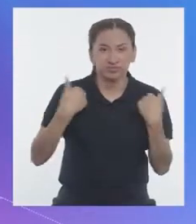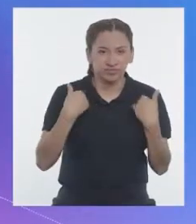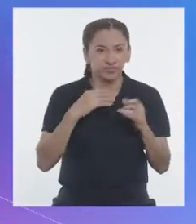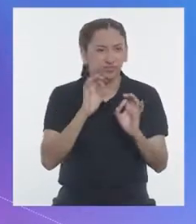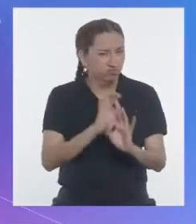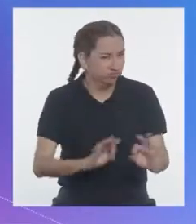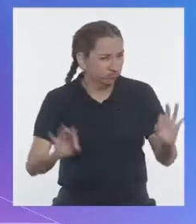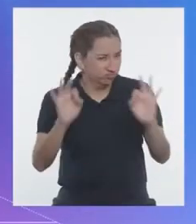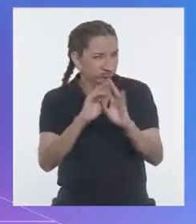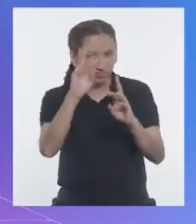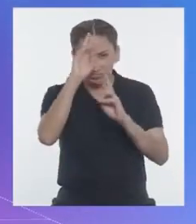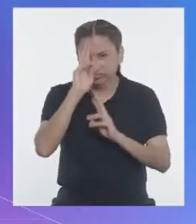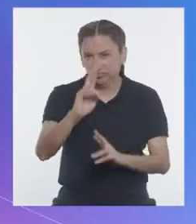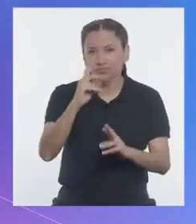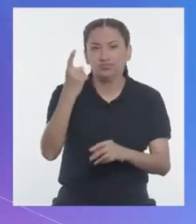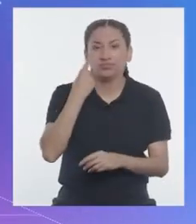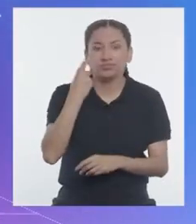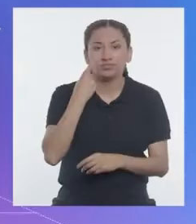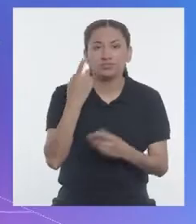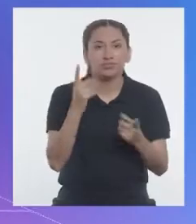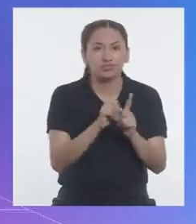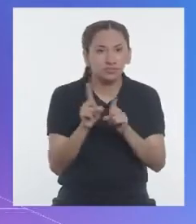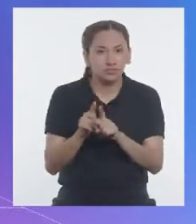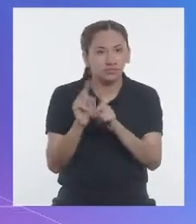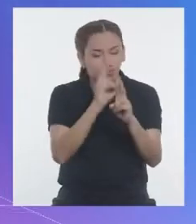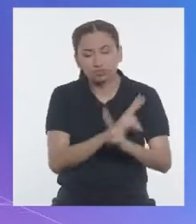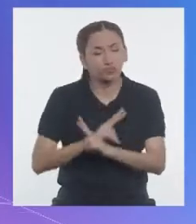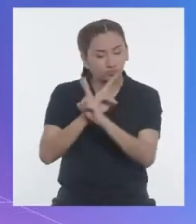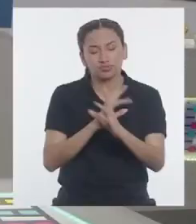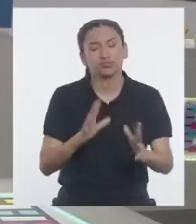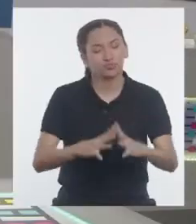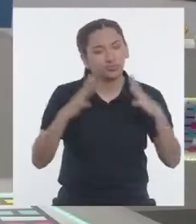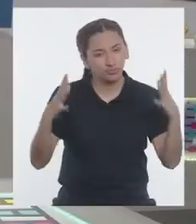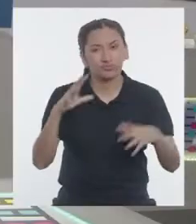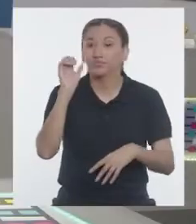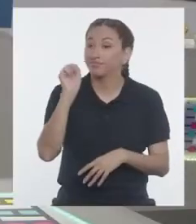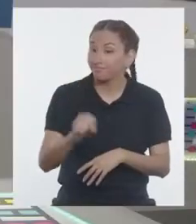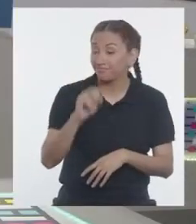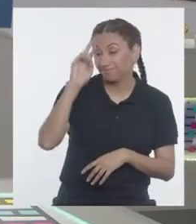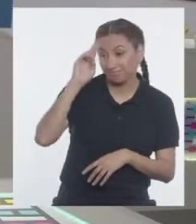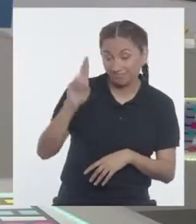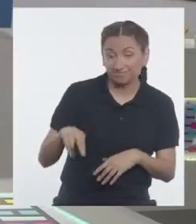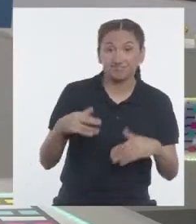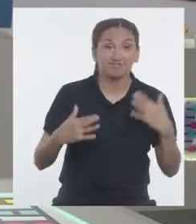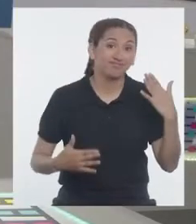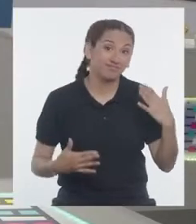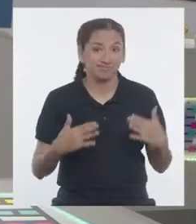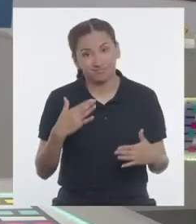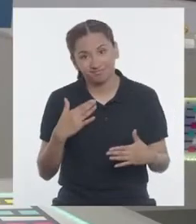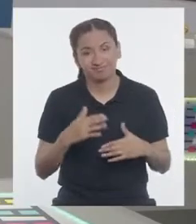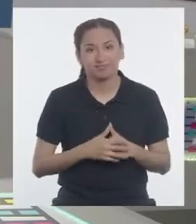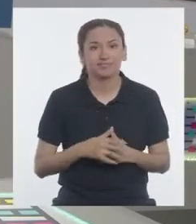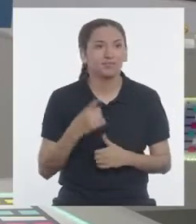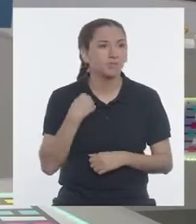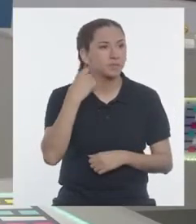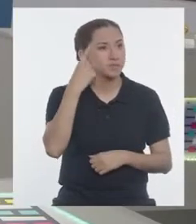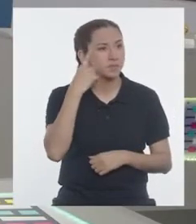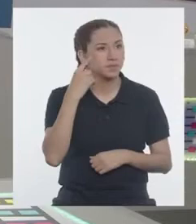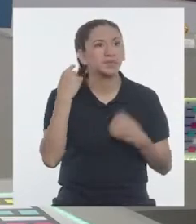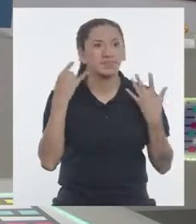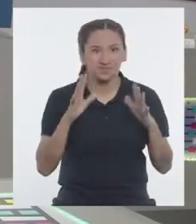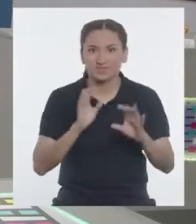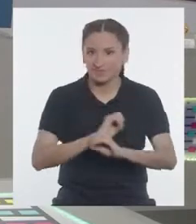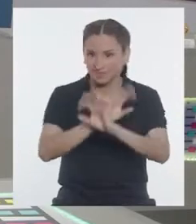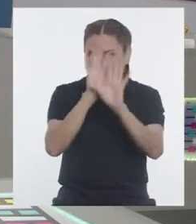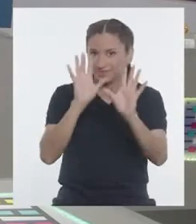debemos ser muy responsables para conocerla y cuidarla mucho. Efectivamente, Maquita. Creo que ha